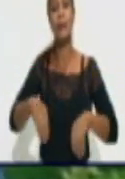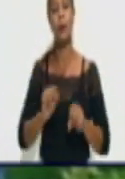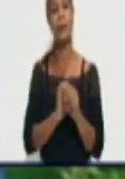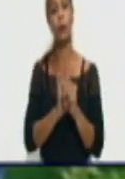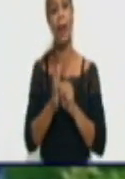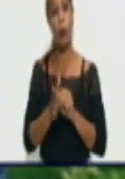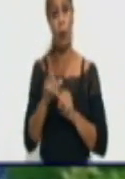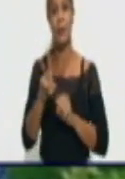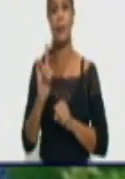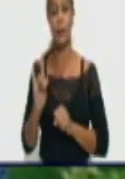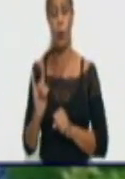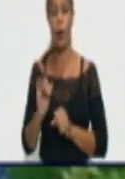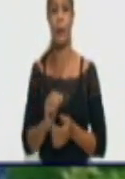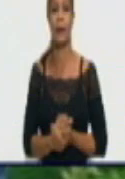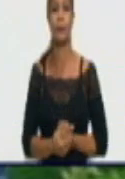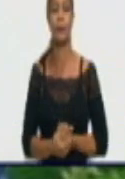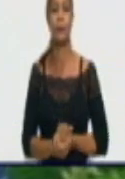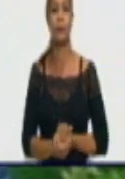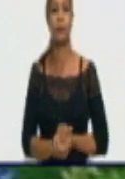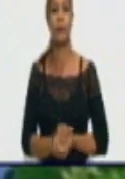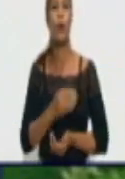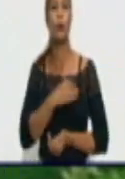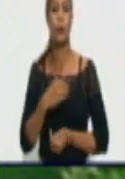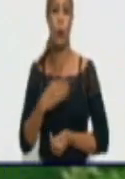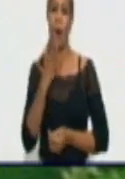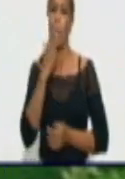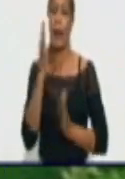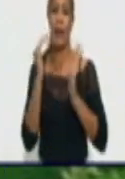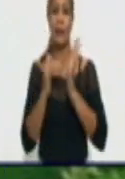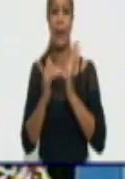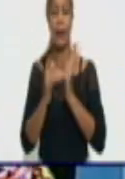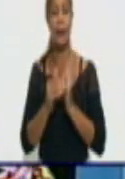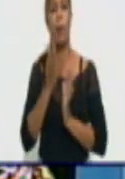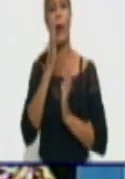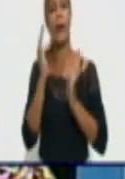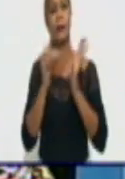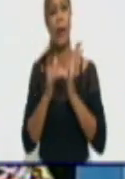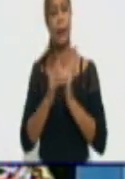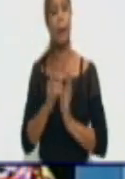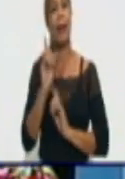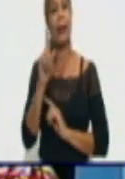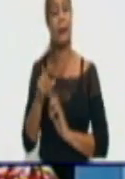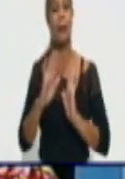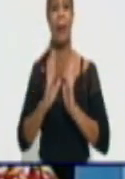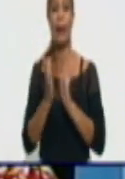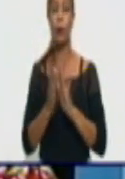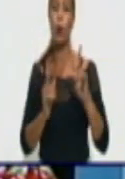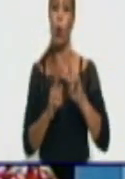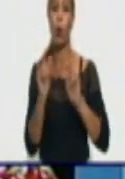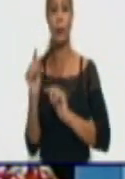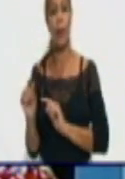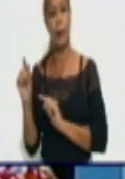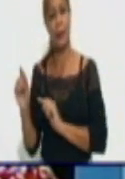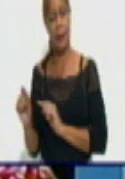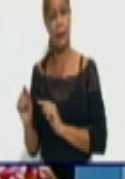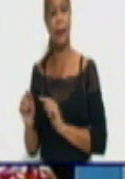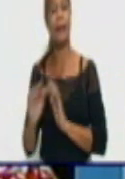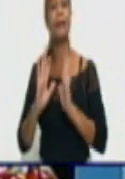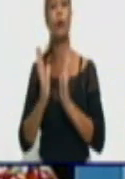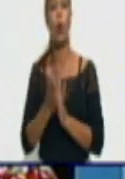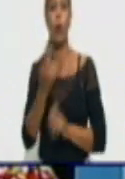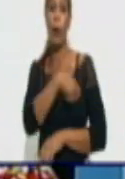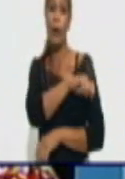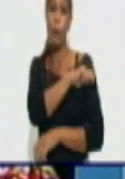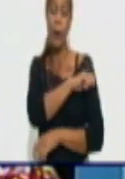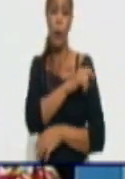provincia en este momento. Doctora, buenas tardes. Buenas tardes, Yonel, para ti y para todos los presentes en el estudio y para todo el pueblo